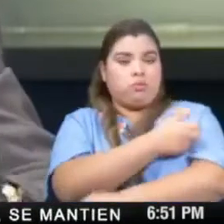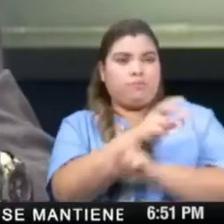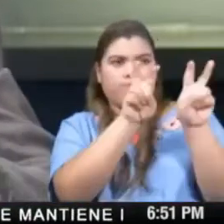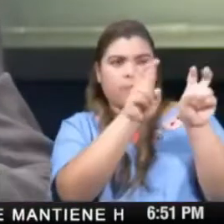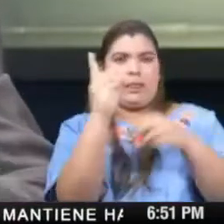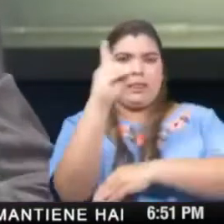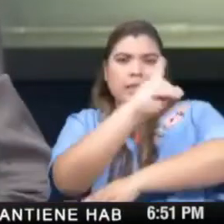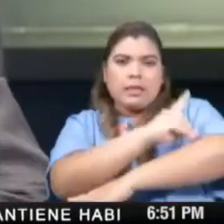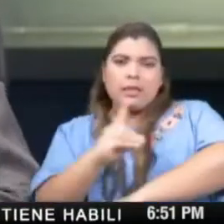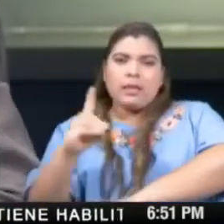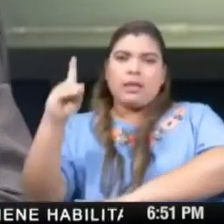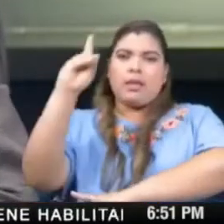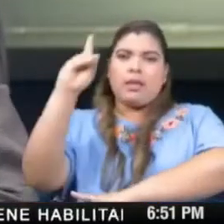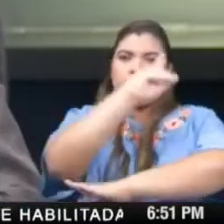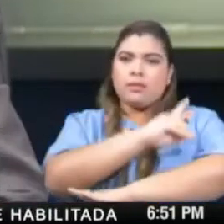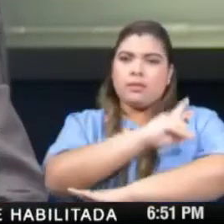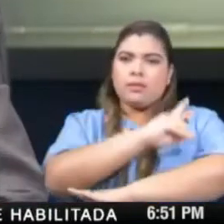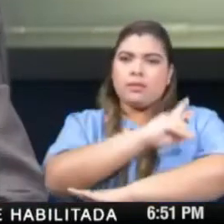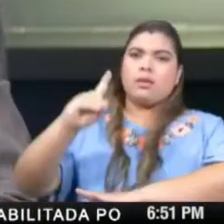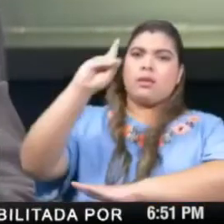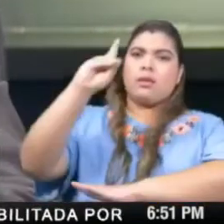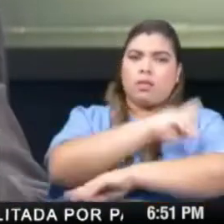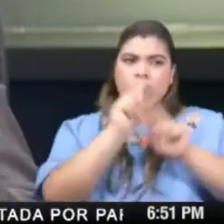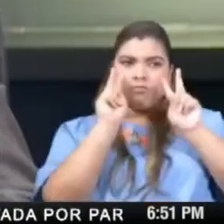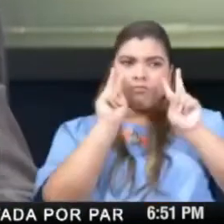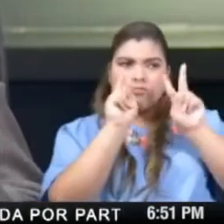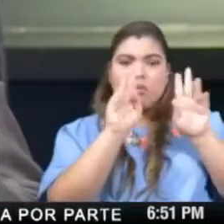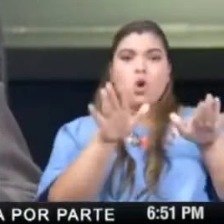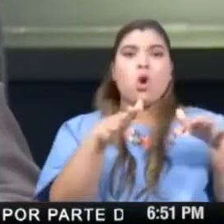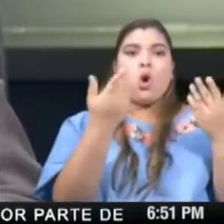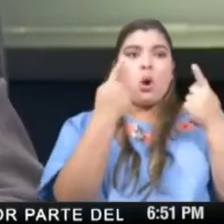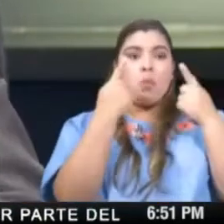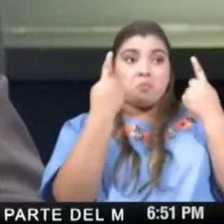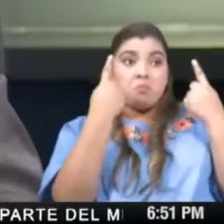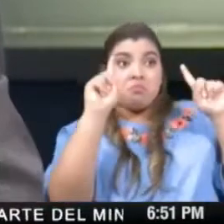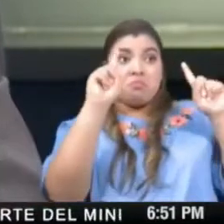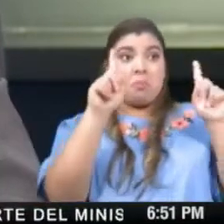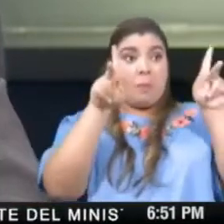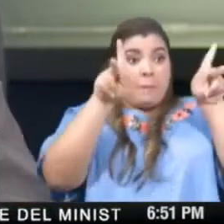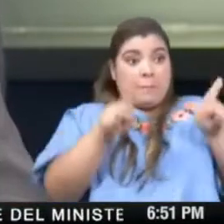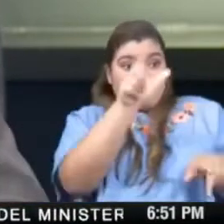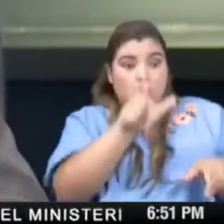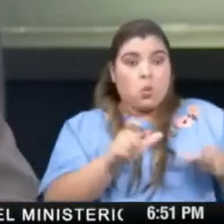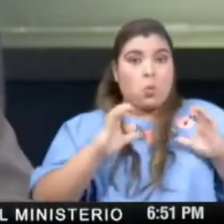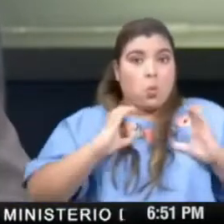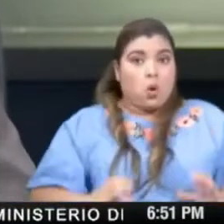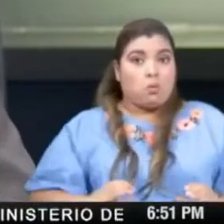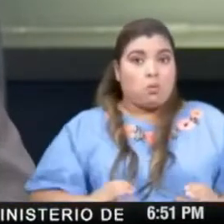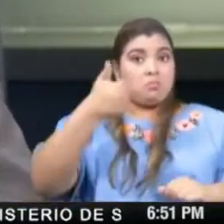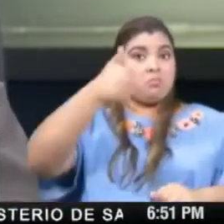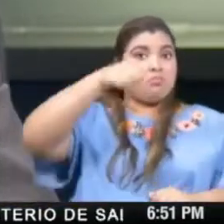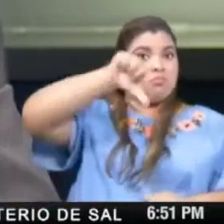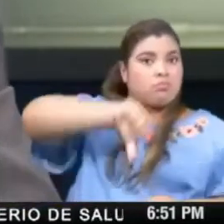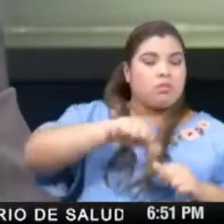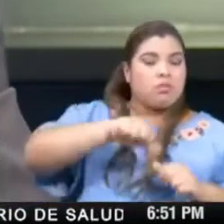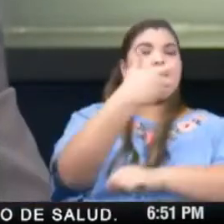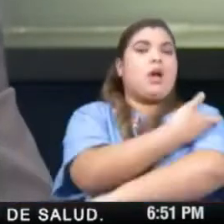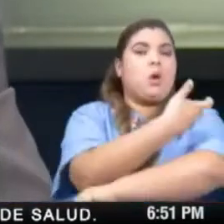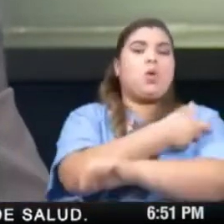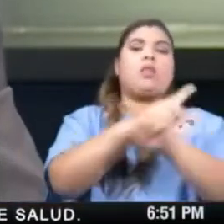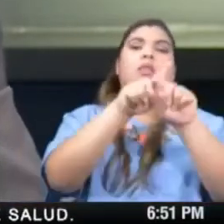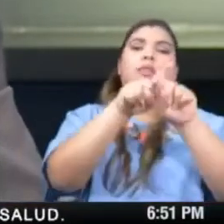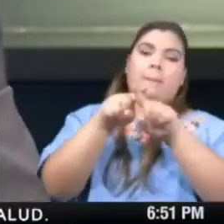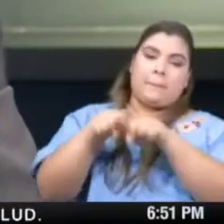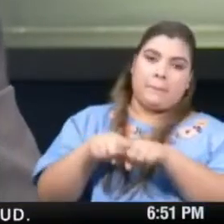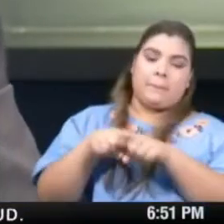posteriormente a nosotros cuál es la mejor vacuna que el Gobierno Nacional debe de acceder